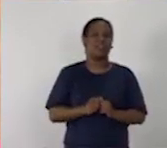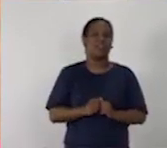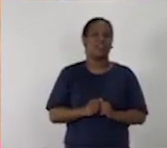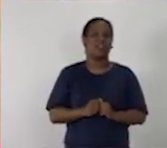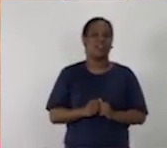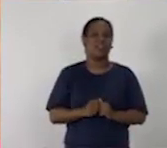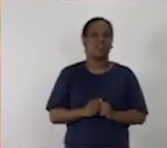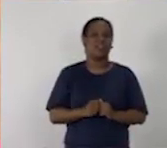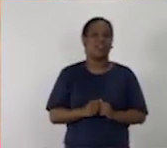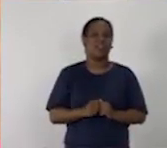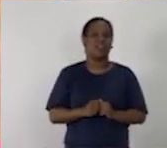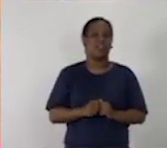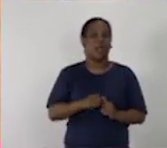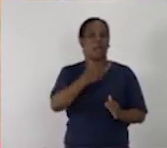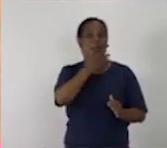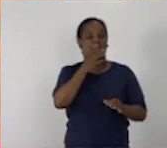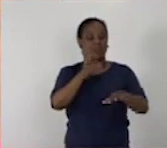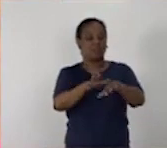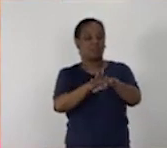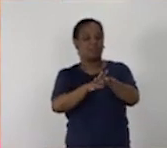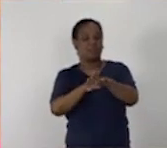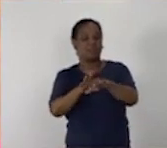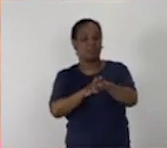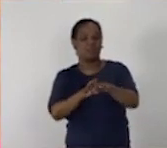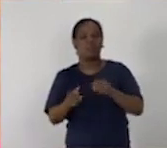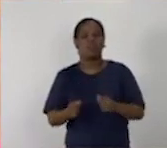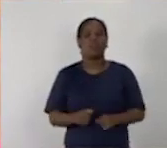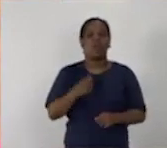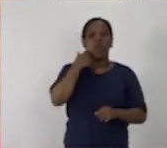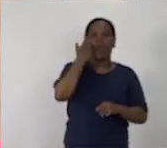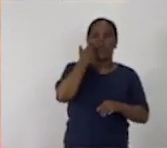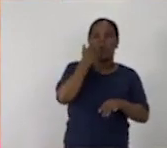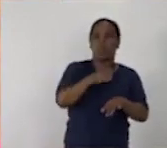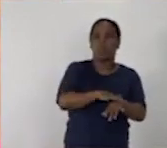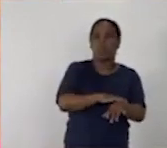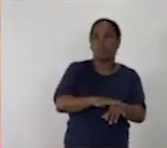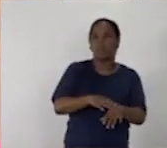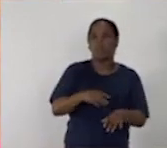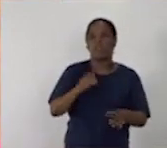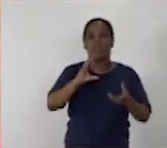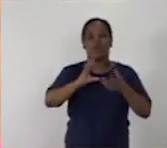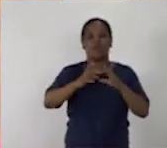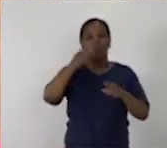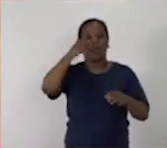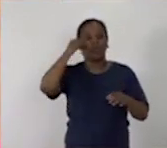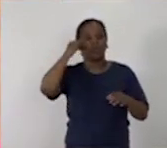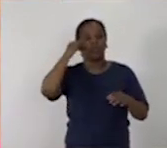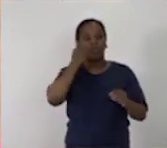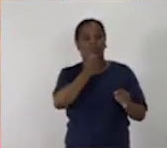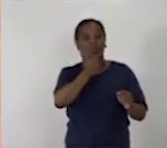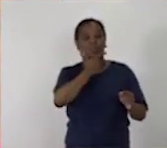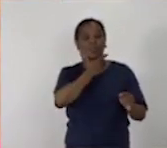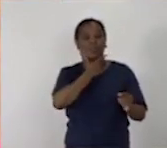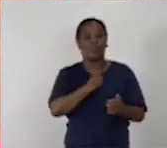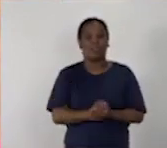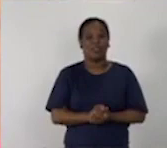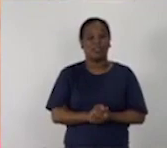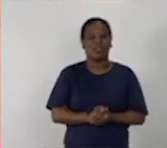familia. Fíjense, se parecen en el color de la piel, la forma de los ojos, la sonrisa